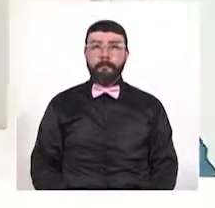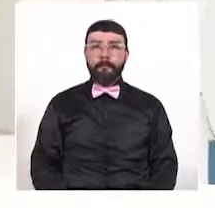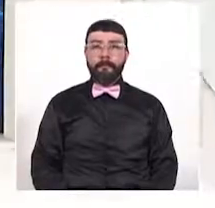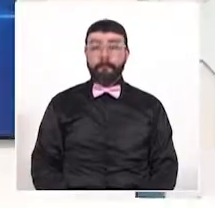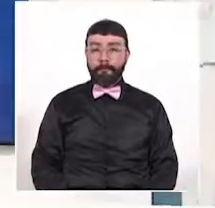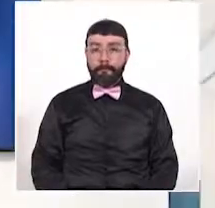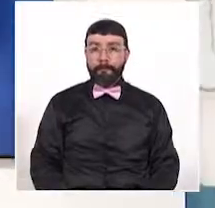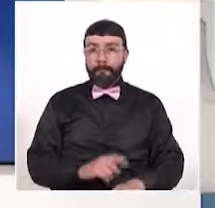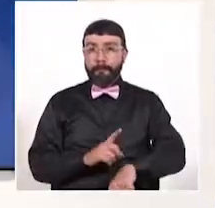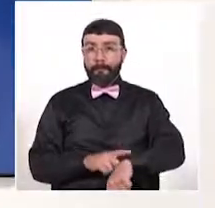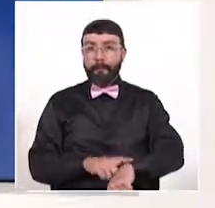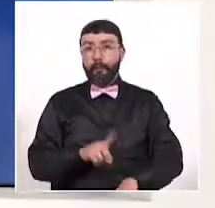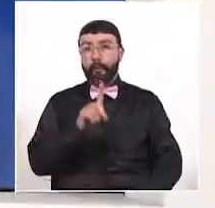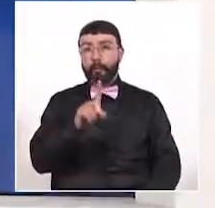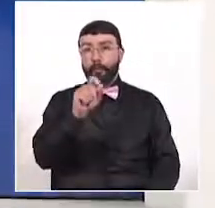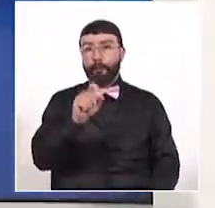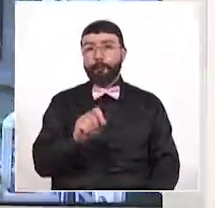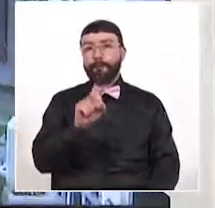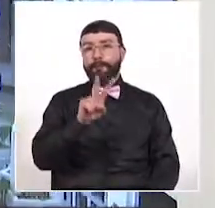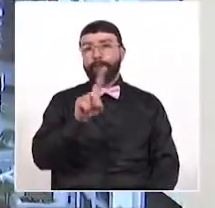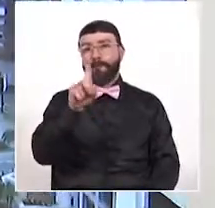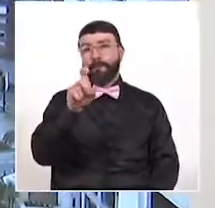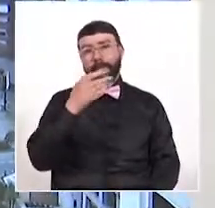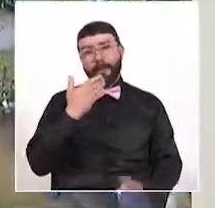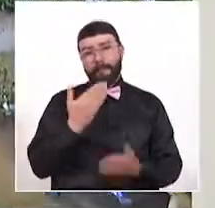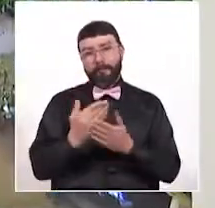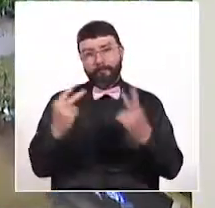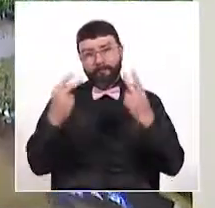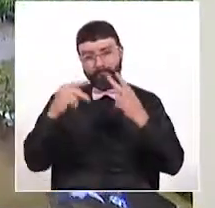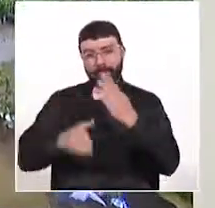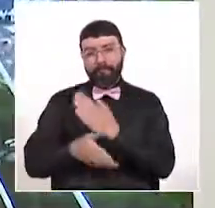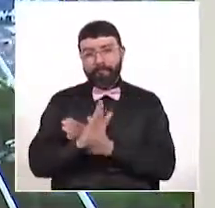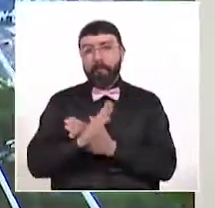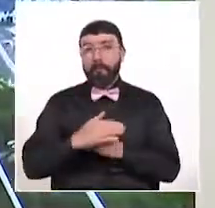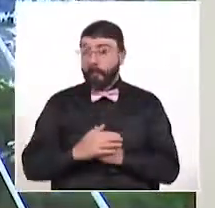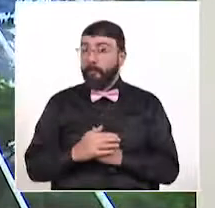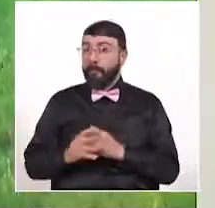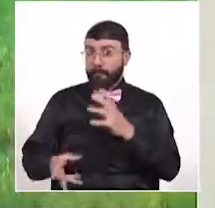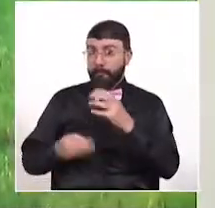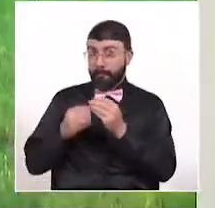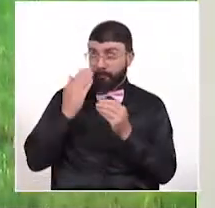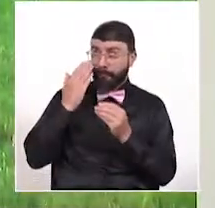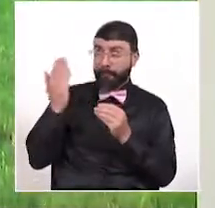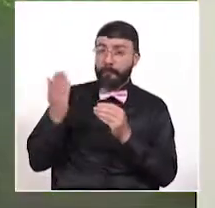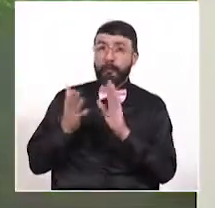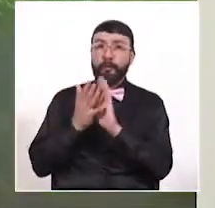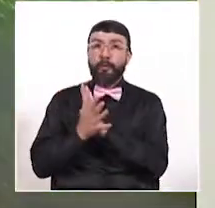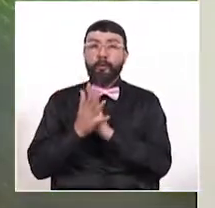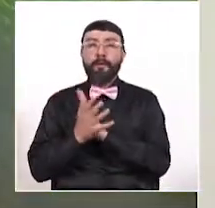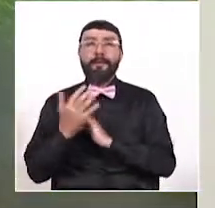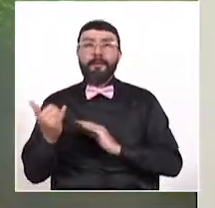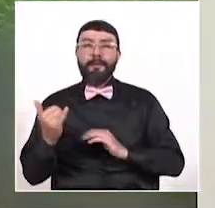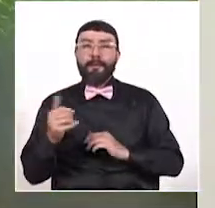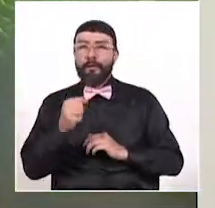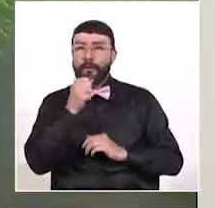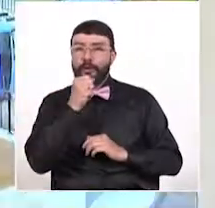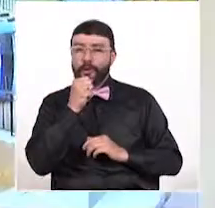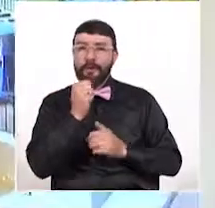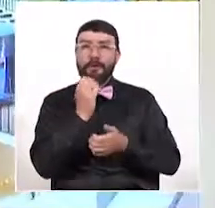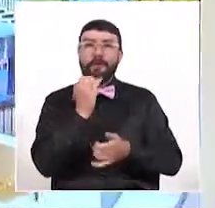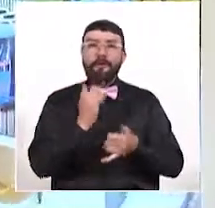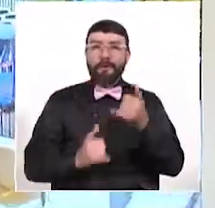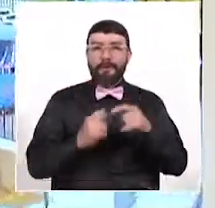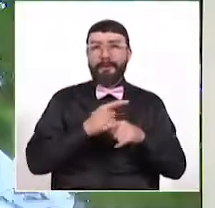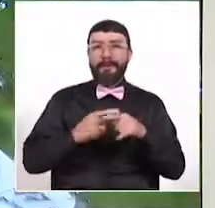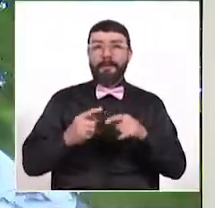Es la una de la tarde, 26 minutos, gracias por continuar con nosotros y continuamos con toda la información en Telecafé Noticias fin de